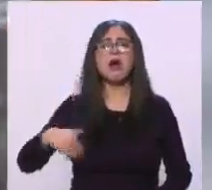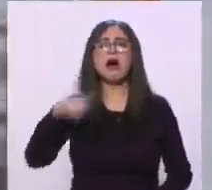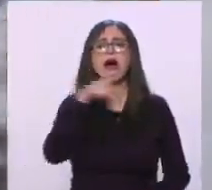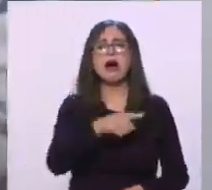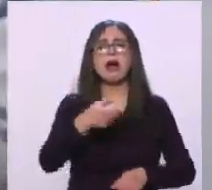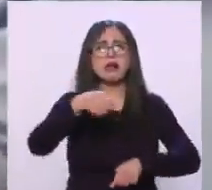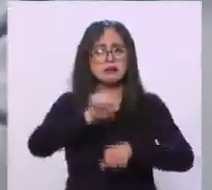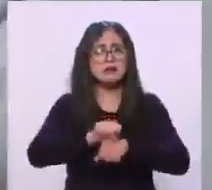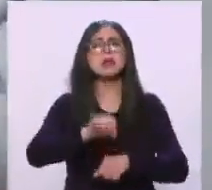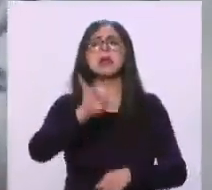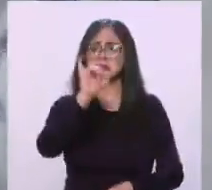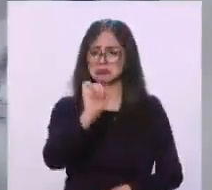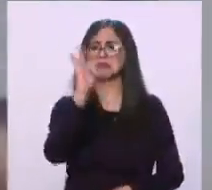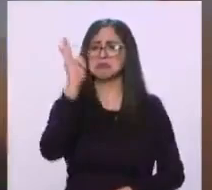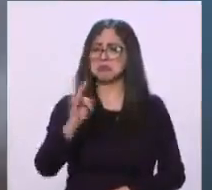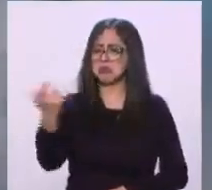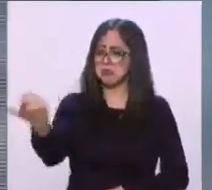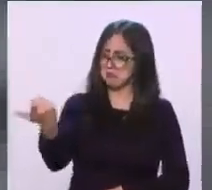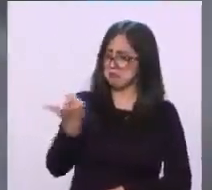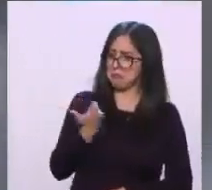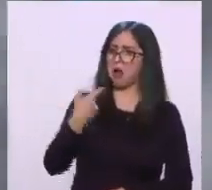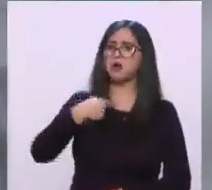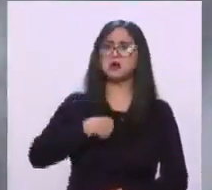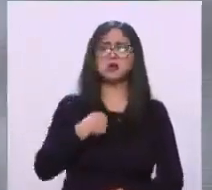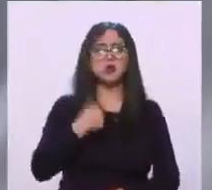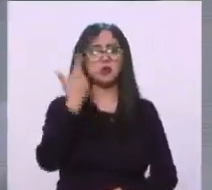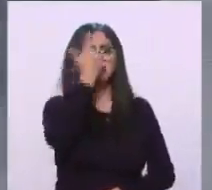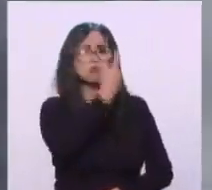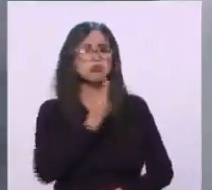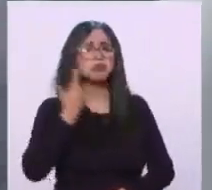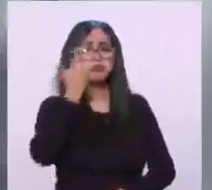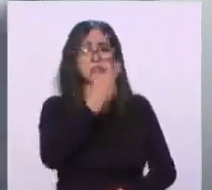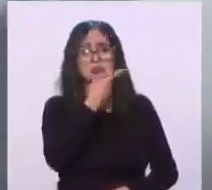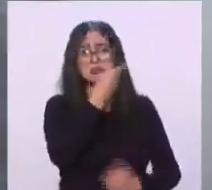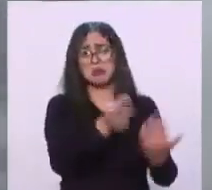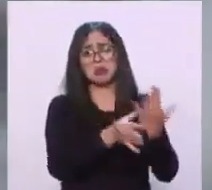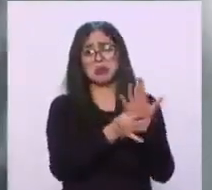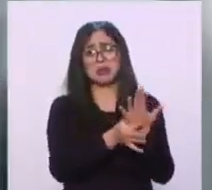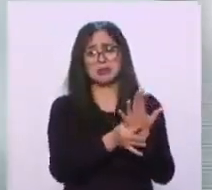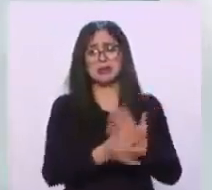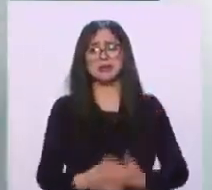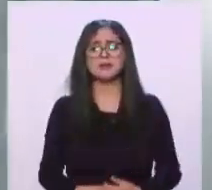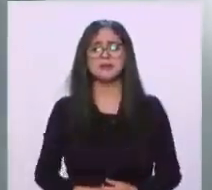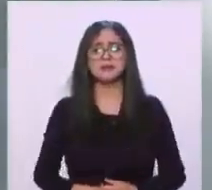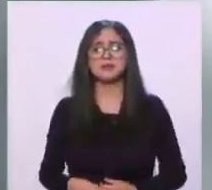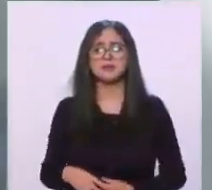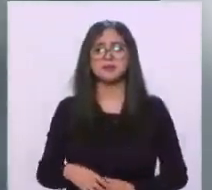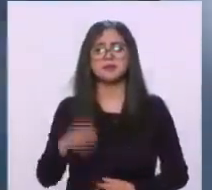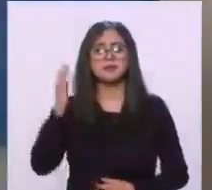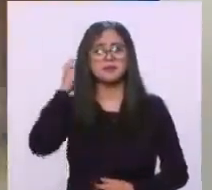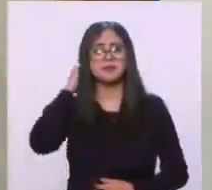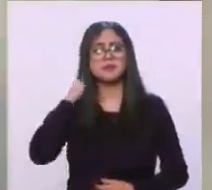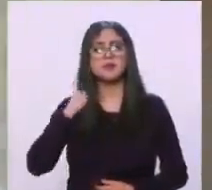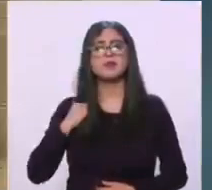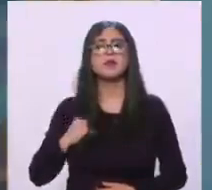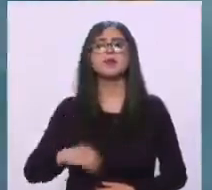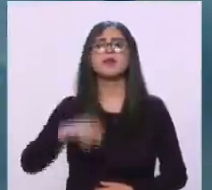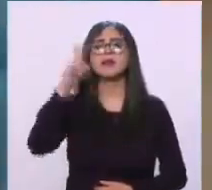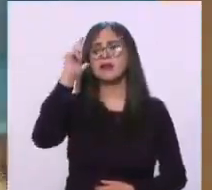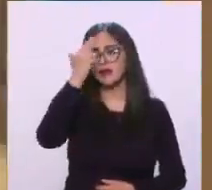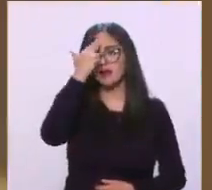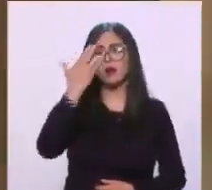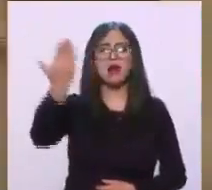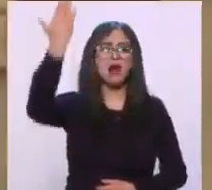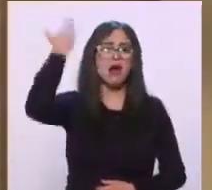sí, que él cobra por este tipo de servicios que le pagan. Sí, justamente hay que recordar que él fue a los